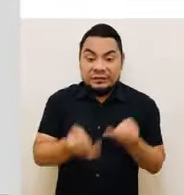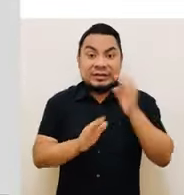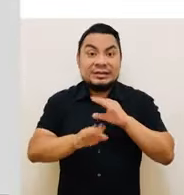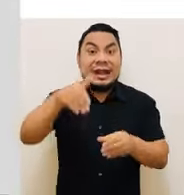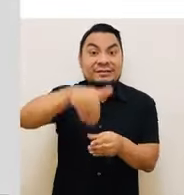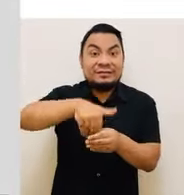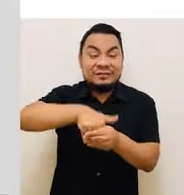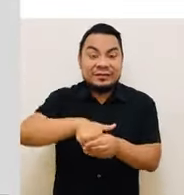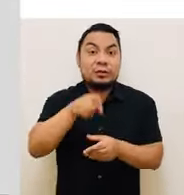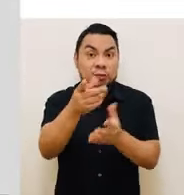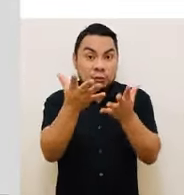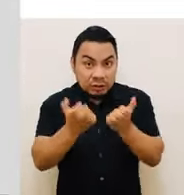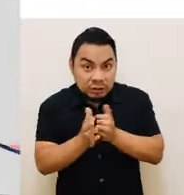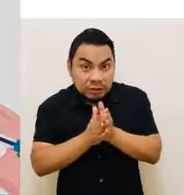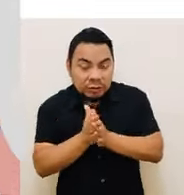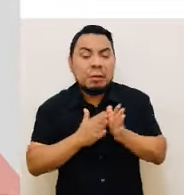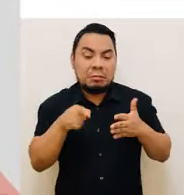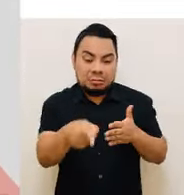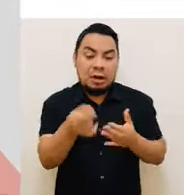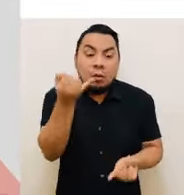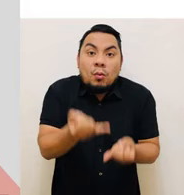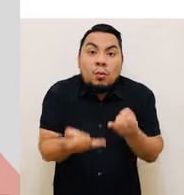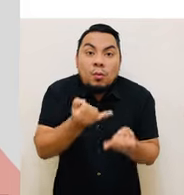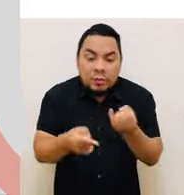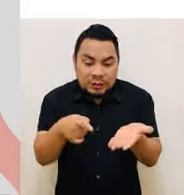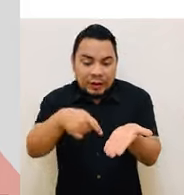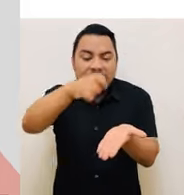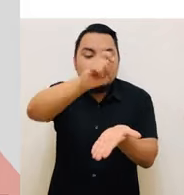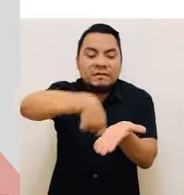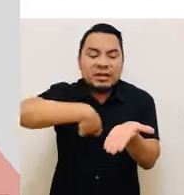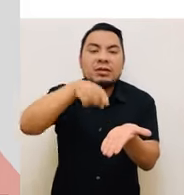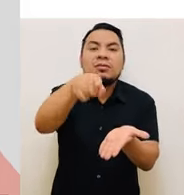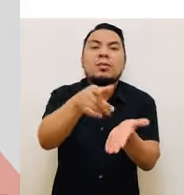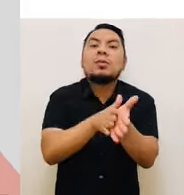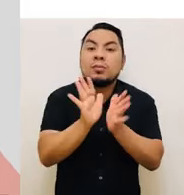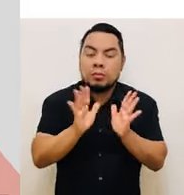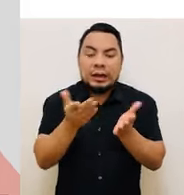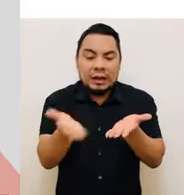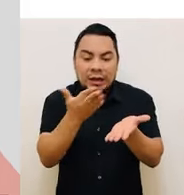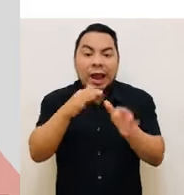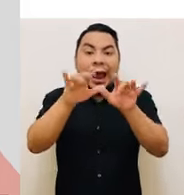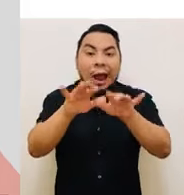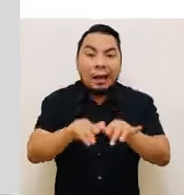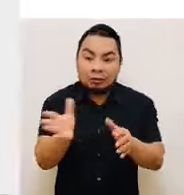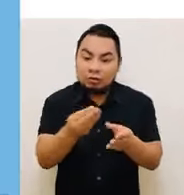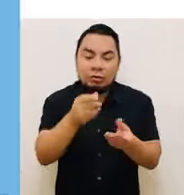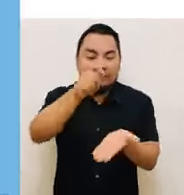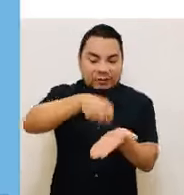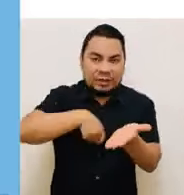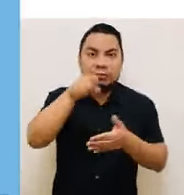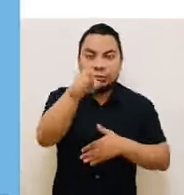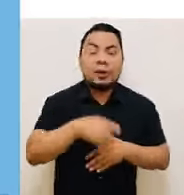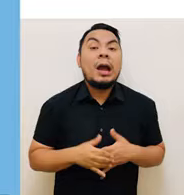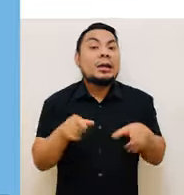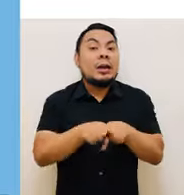votación, si lo deseas, podrás firmar en la última página de la lista de electores y de las actas de sufragio. Ahora